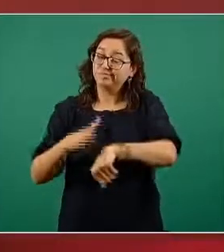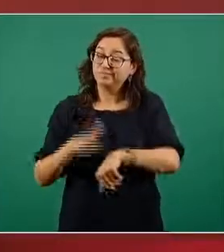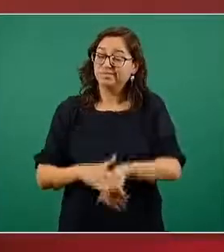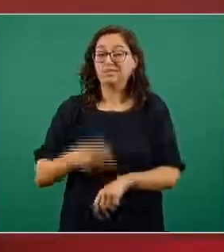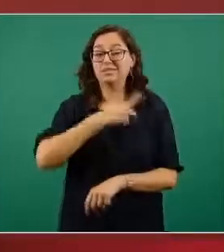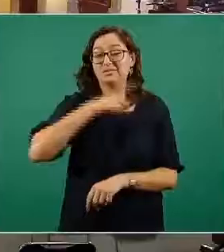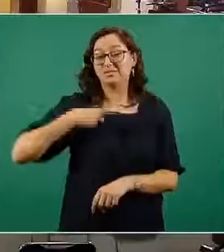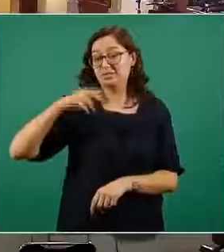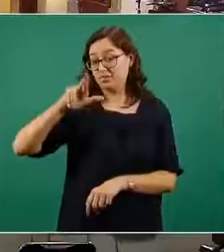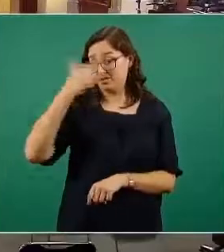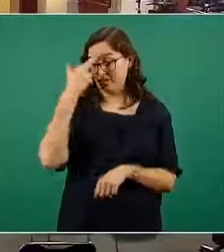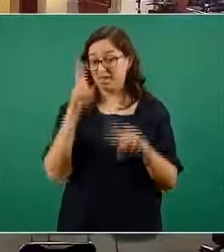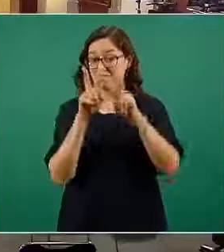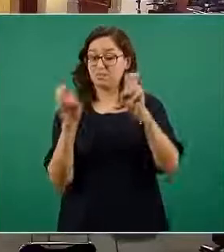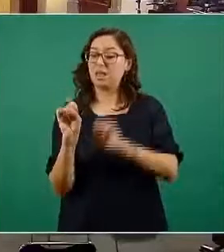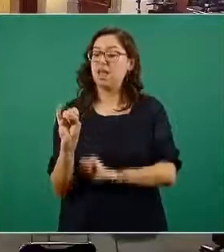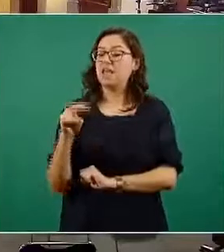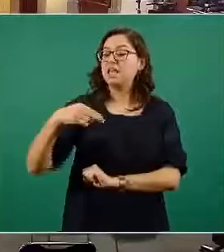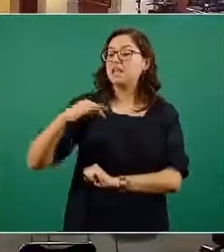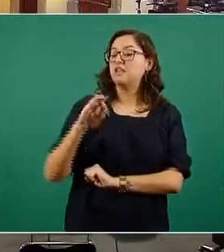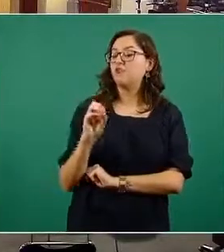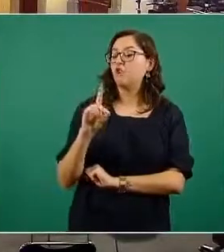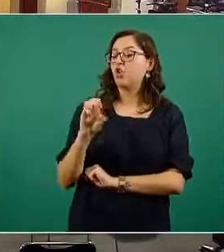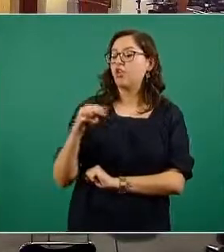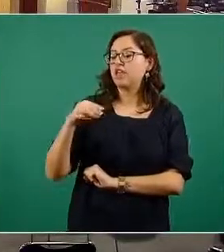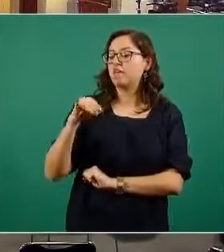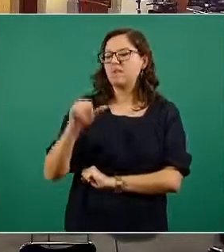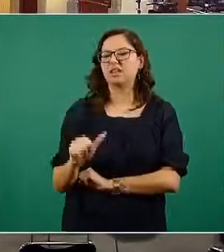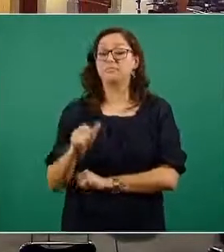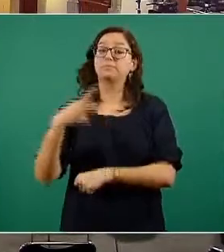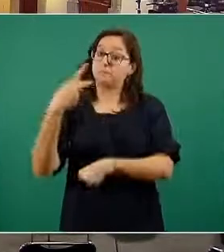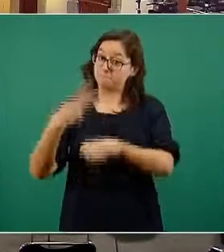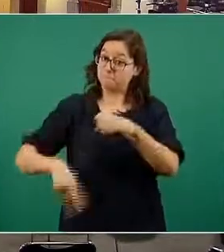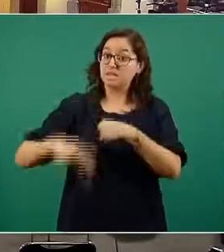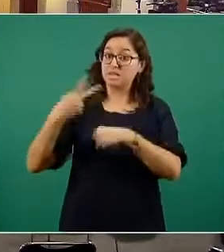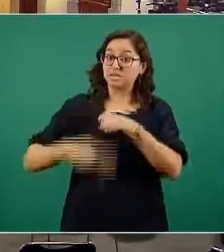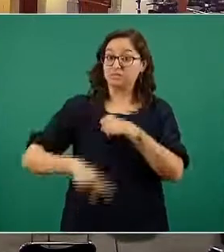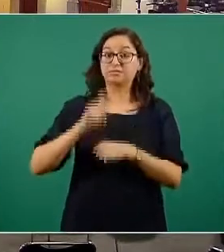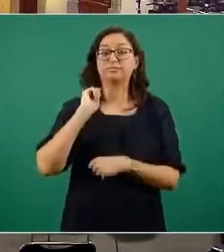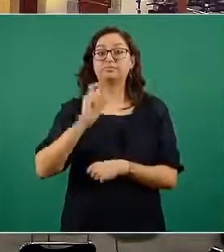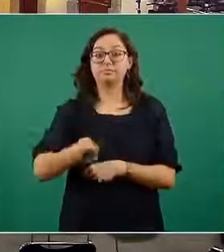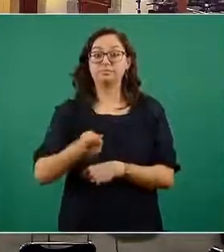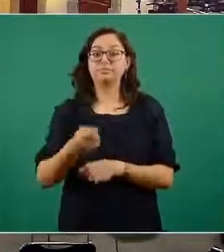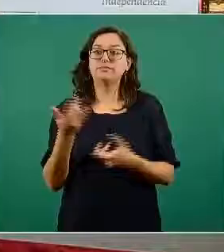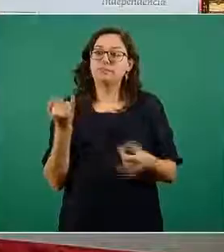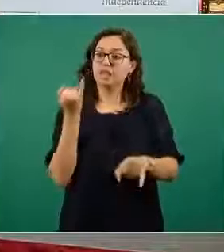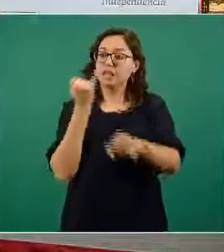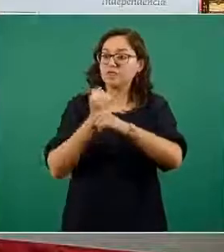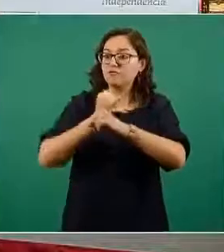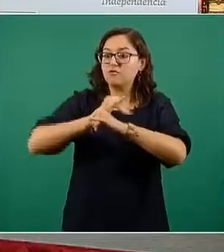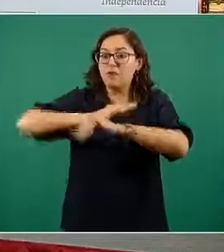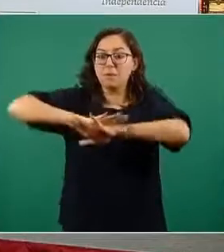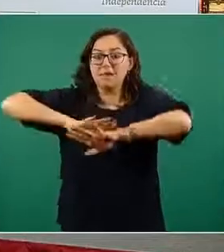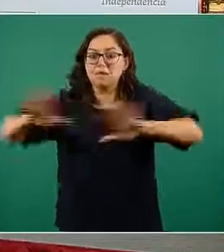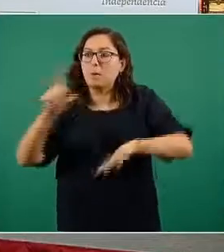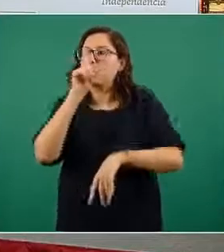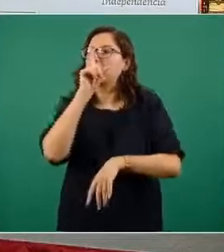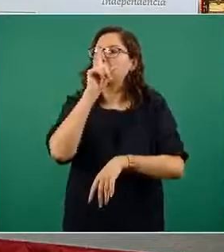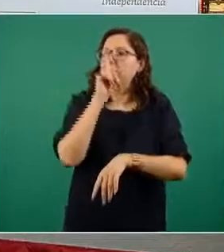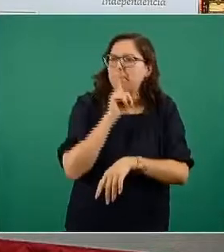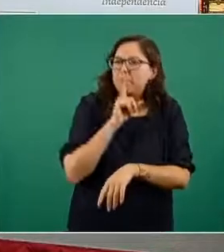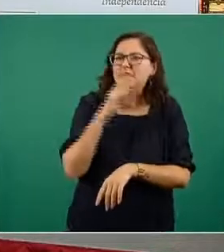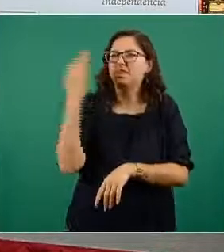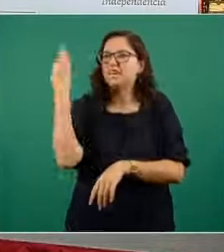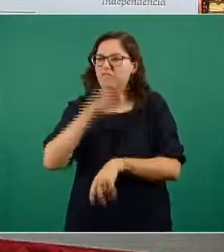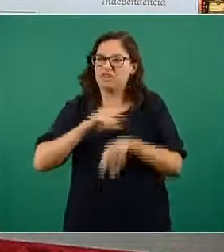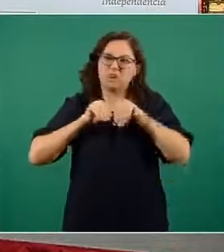queremos enfatizar este peligro de la infodemia la infodemia es un fenómeno que ha sido analizado por la propia